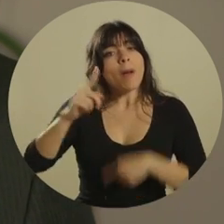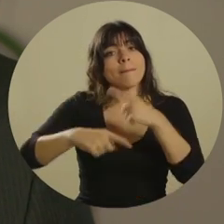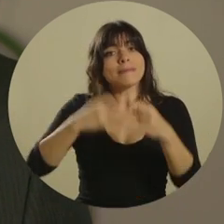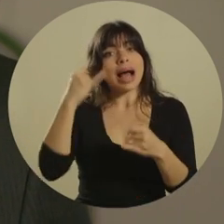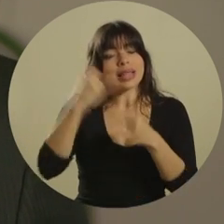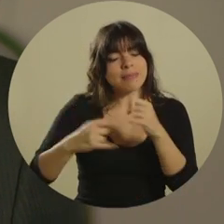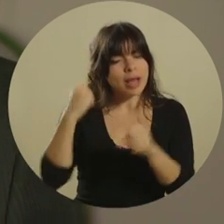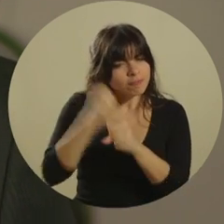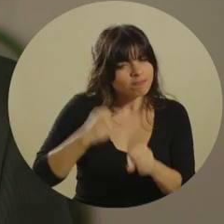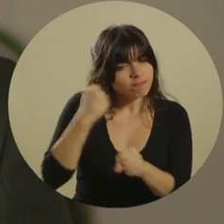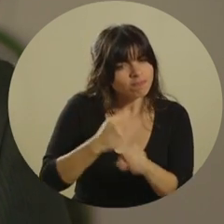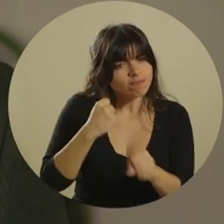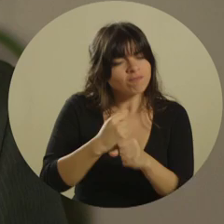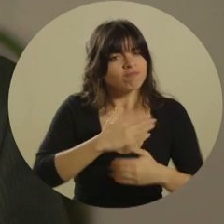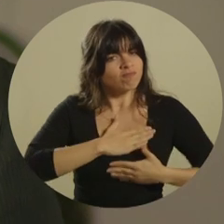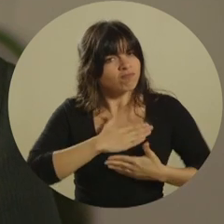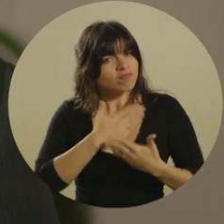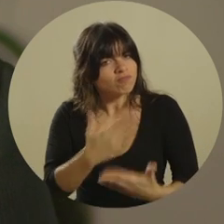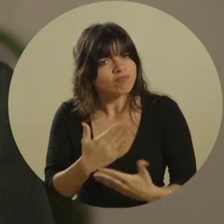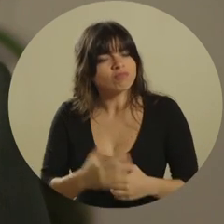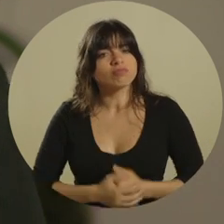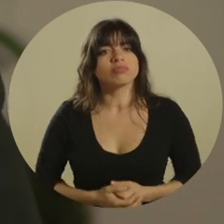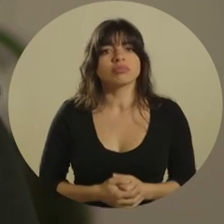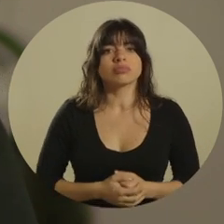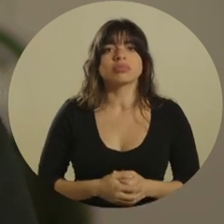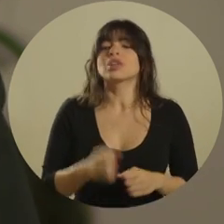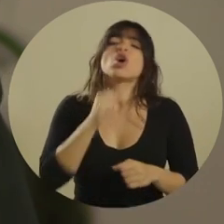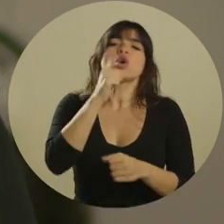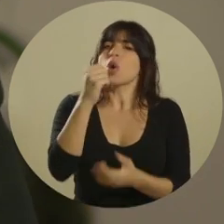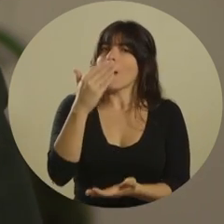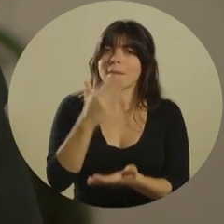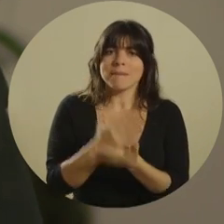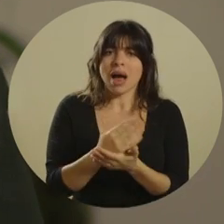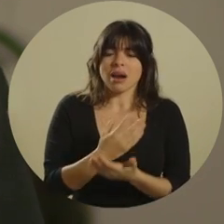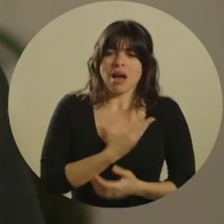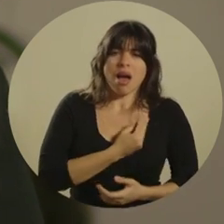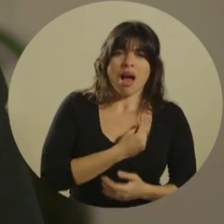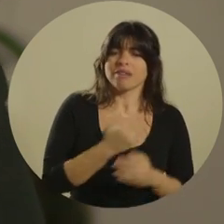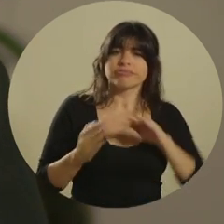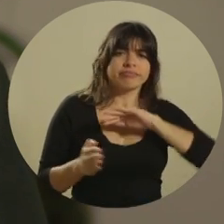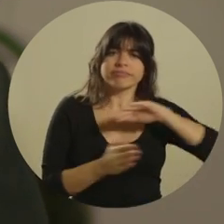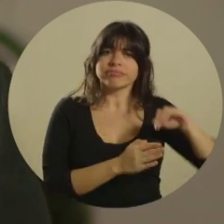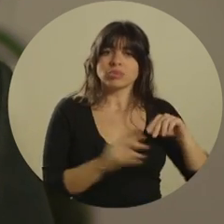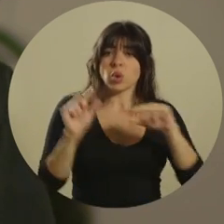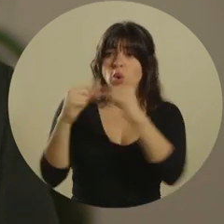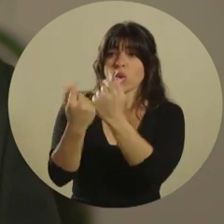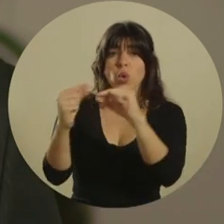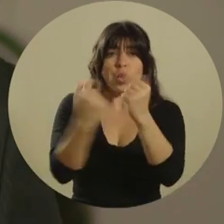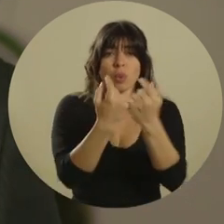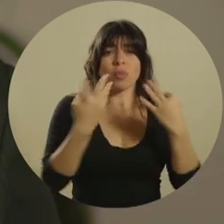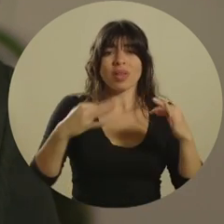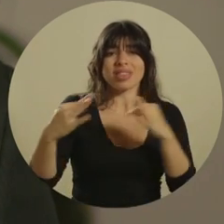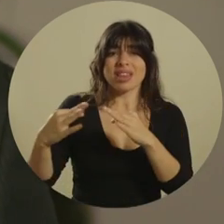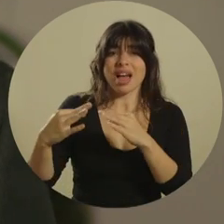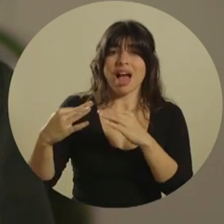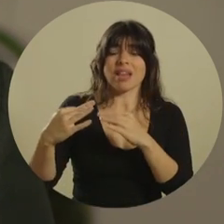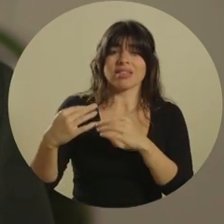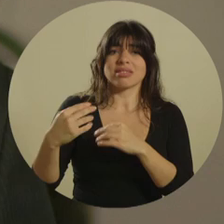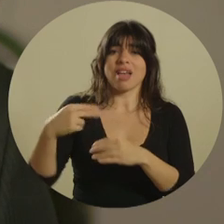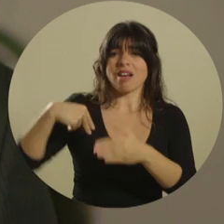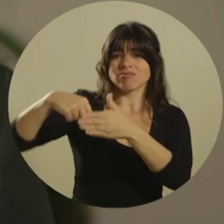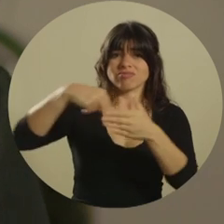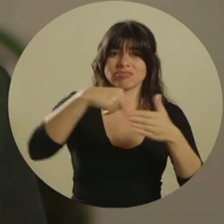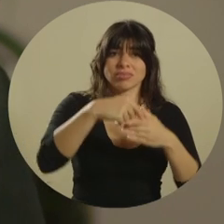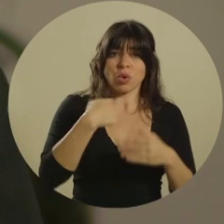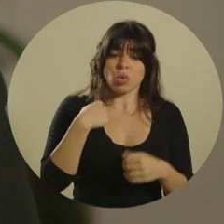que voy a culminar esta tarea con devoción y entrega, sin dejarme intimidar por las fuerzas que se empeñan en impedir